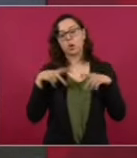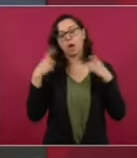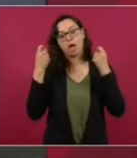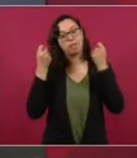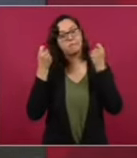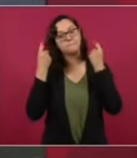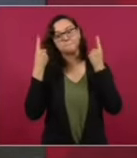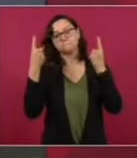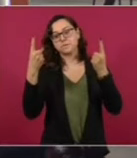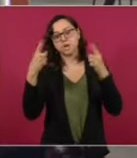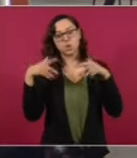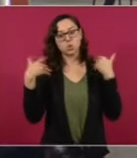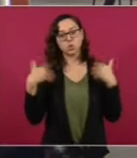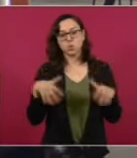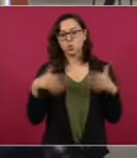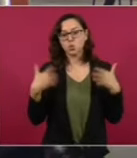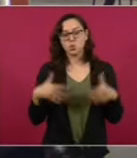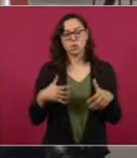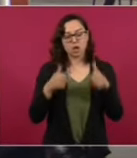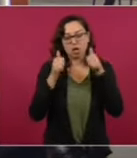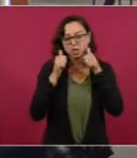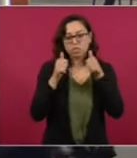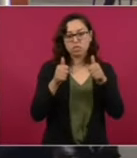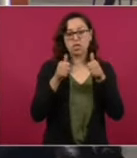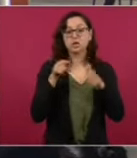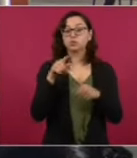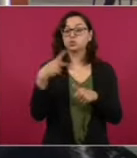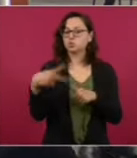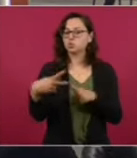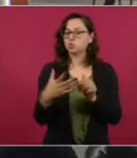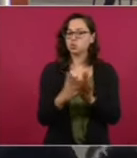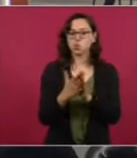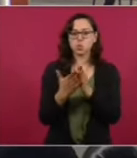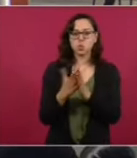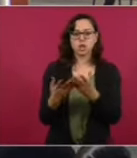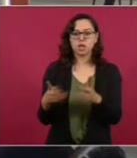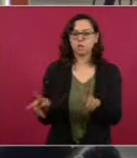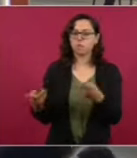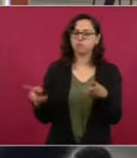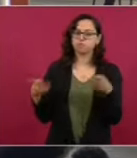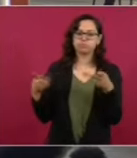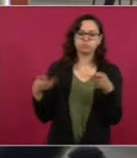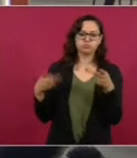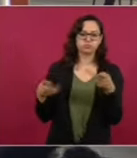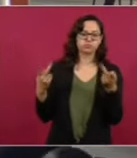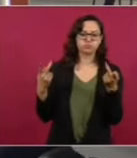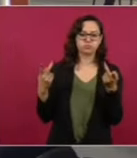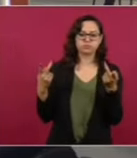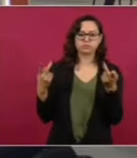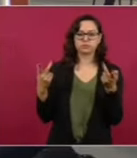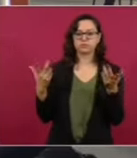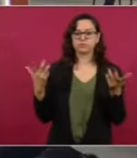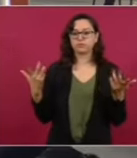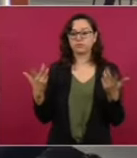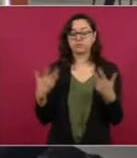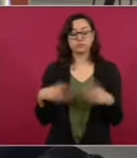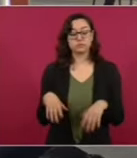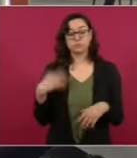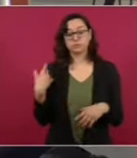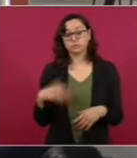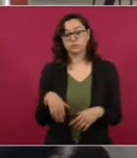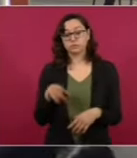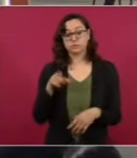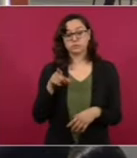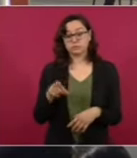Yo creo que es el que más vende libros, son bestsellers,